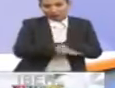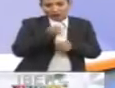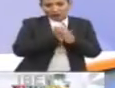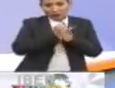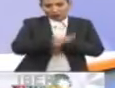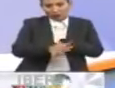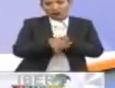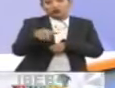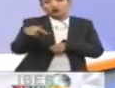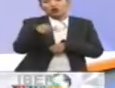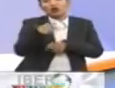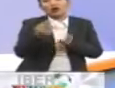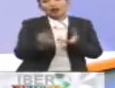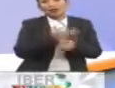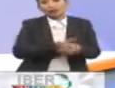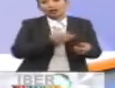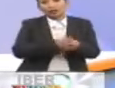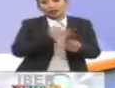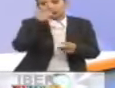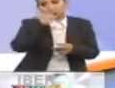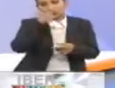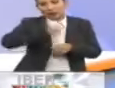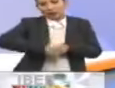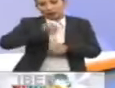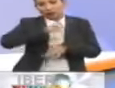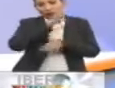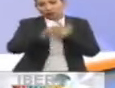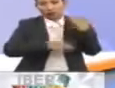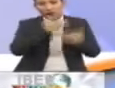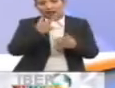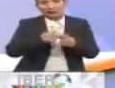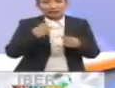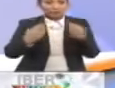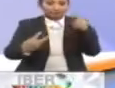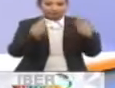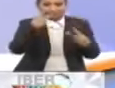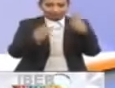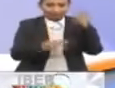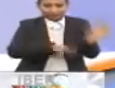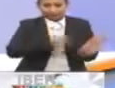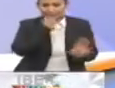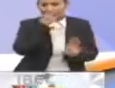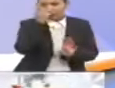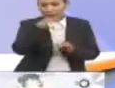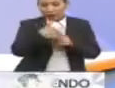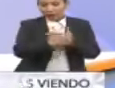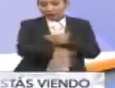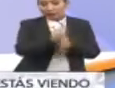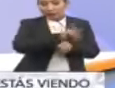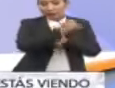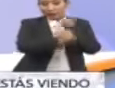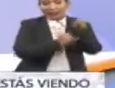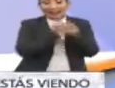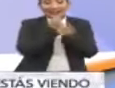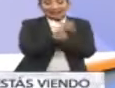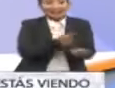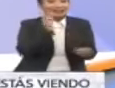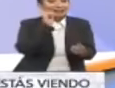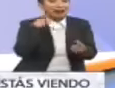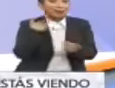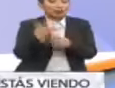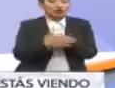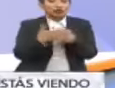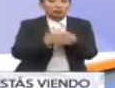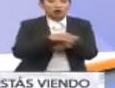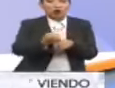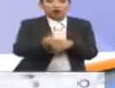informativo de esta tarde o noche. saludo a todos quienes nos ven. Déjenme comentarles que en el marco del Día Internacional de la Niña, que se conmemora